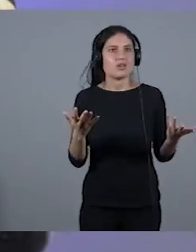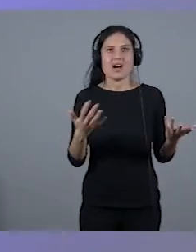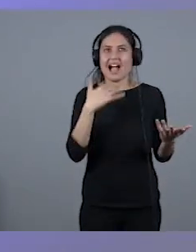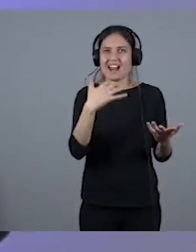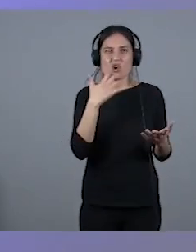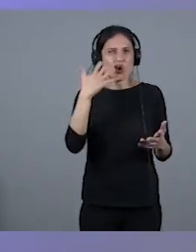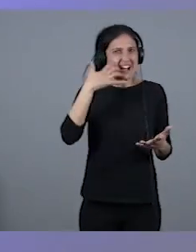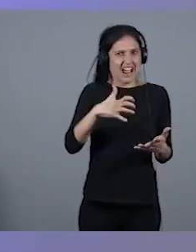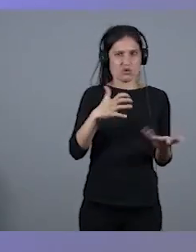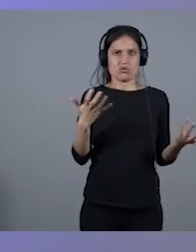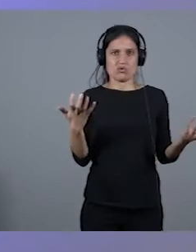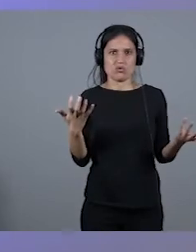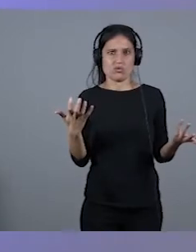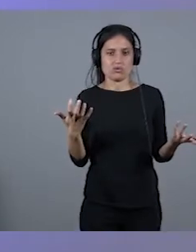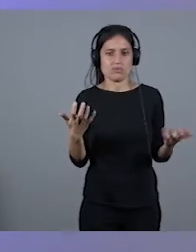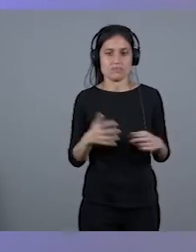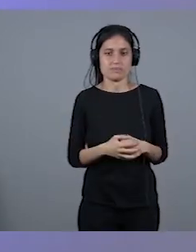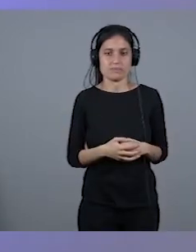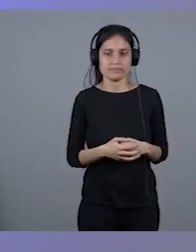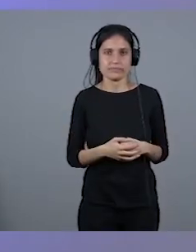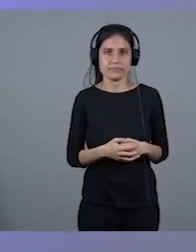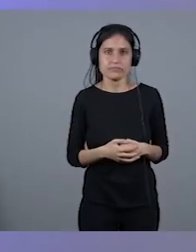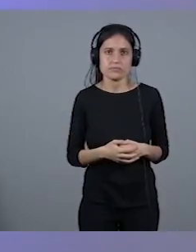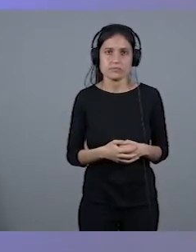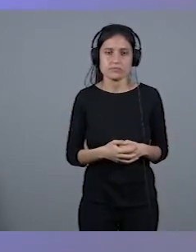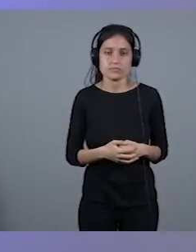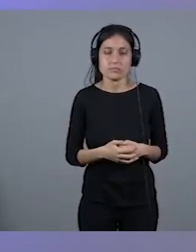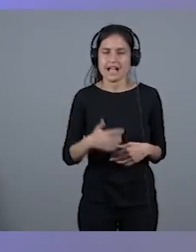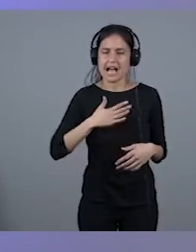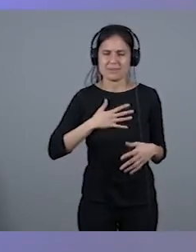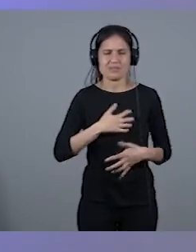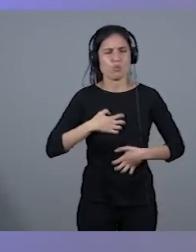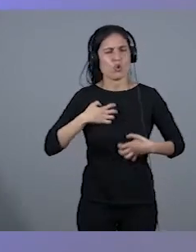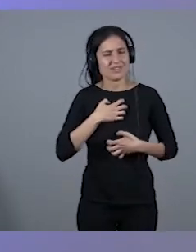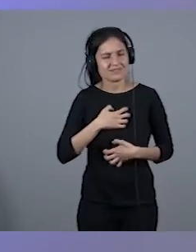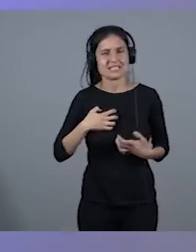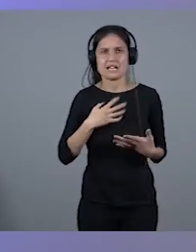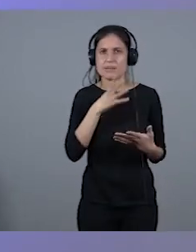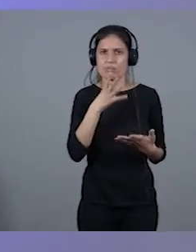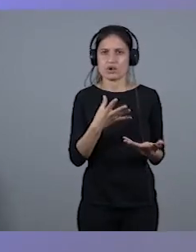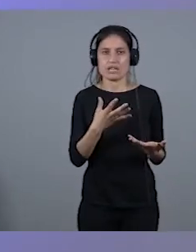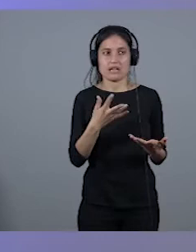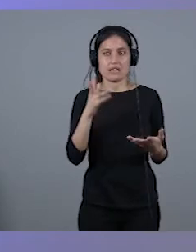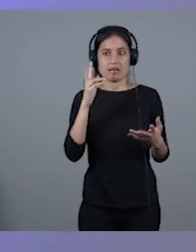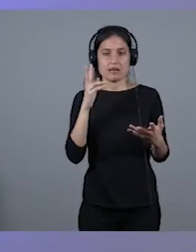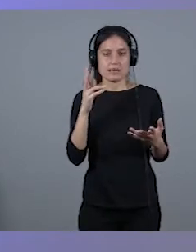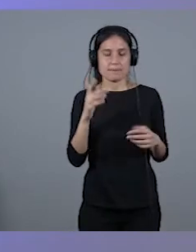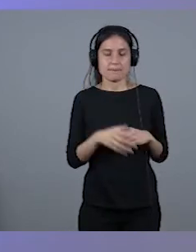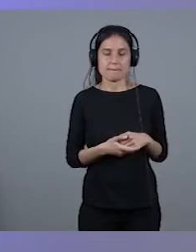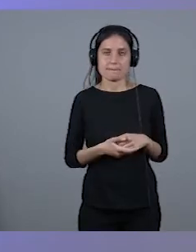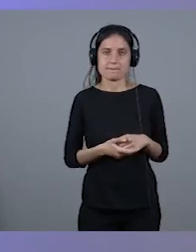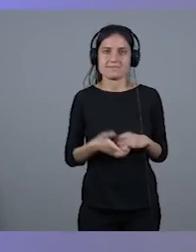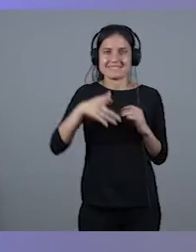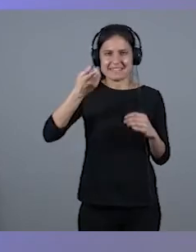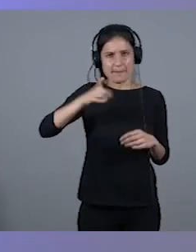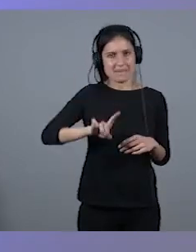rara, no sé qué, y sobre todo ahí, a mí me fastidia mucho, cuando tú ves a alguien, lo decía también, en